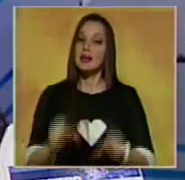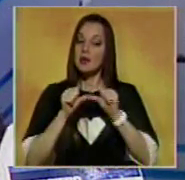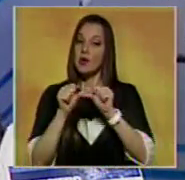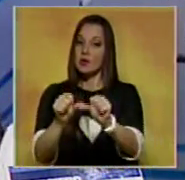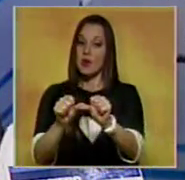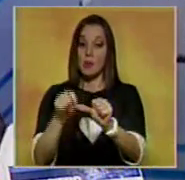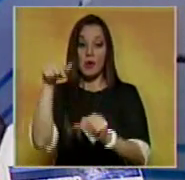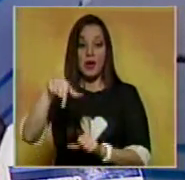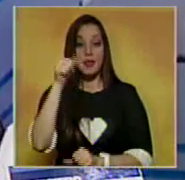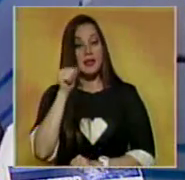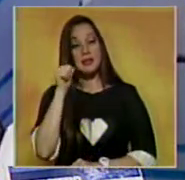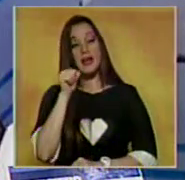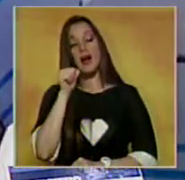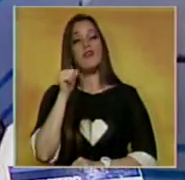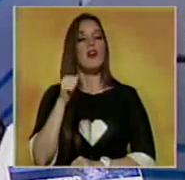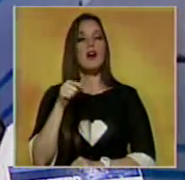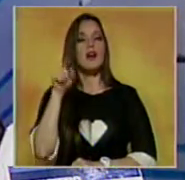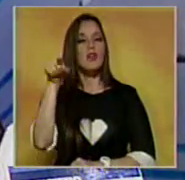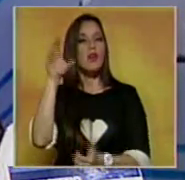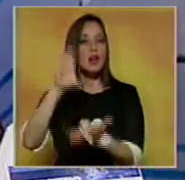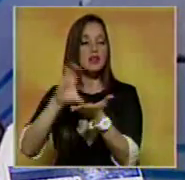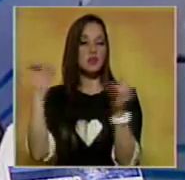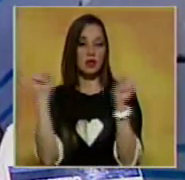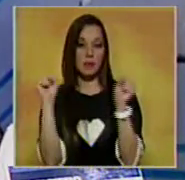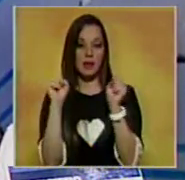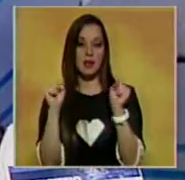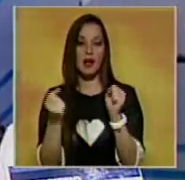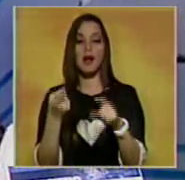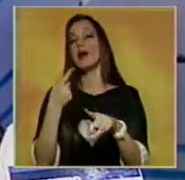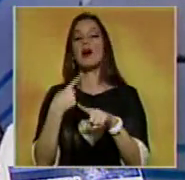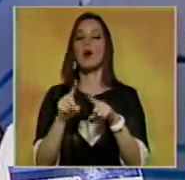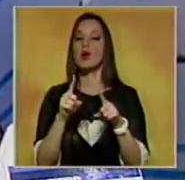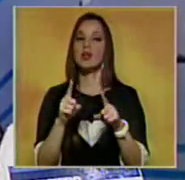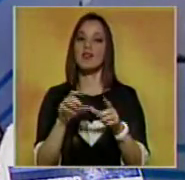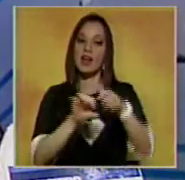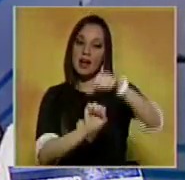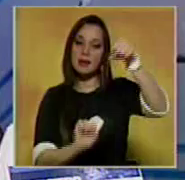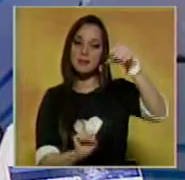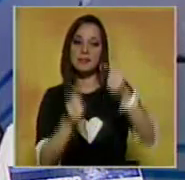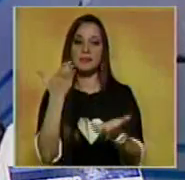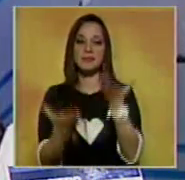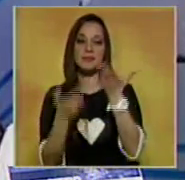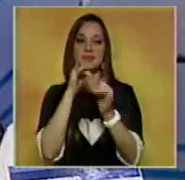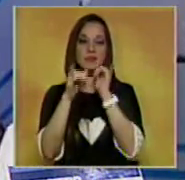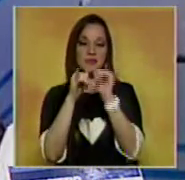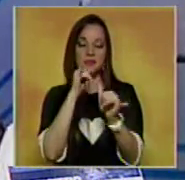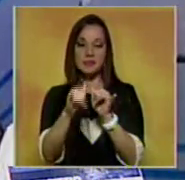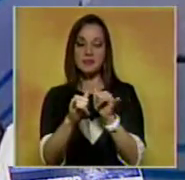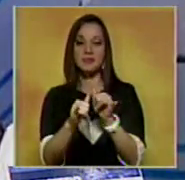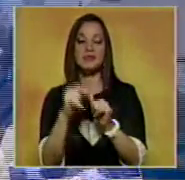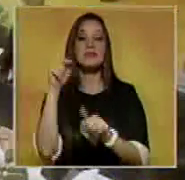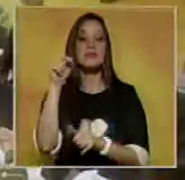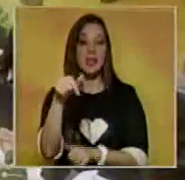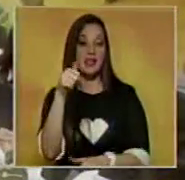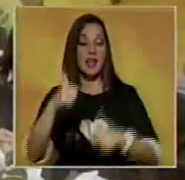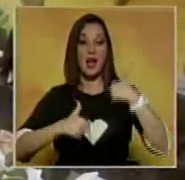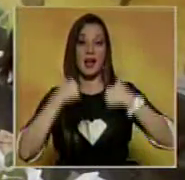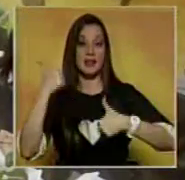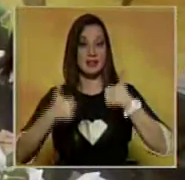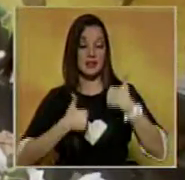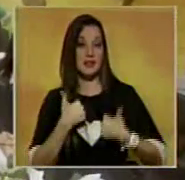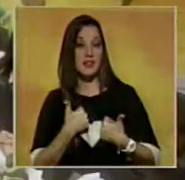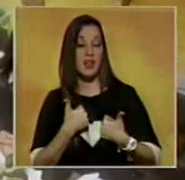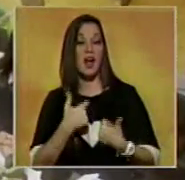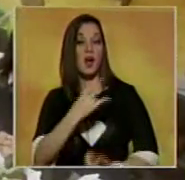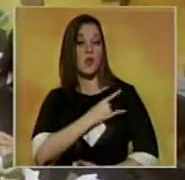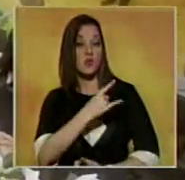Este sábado se llevará a cabo en la ciudad de Mérida una nueva edición del Diplomado Balance Equilibrio Informativo. Esta actividad que se lleva a